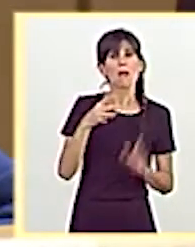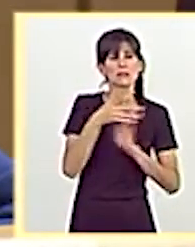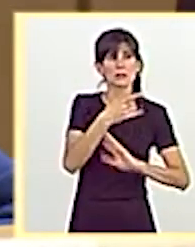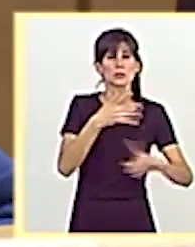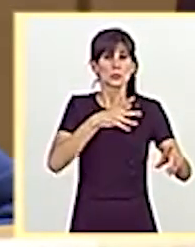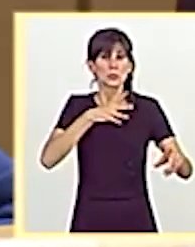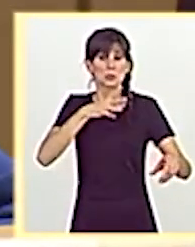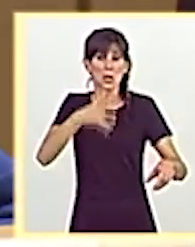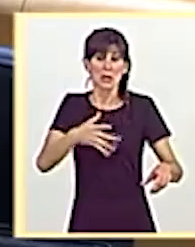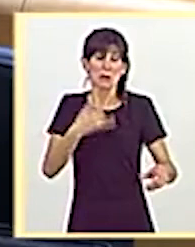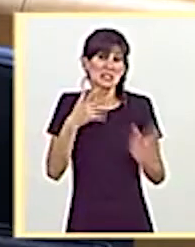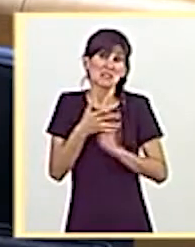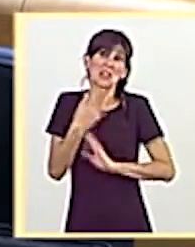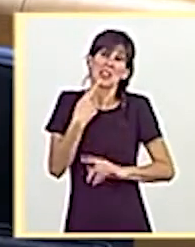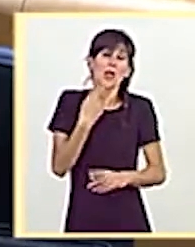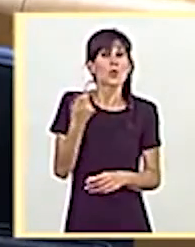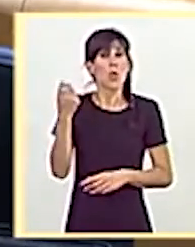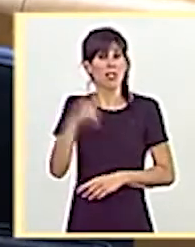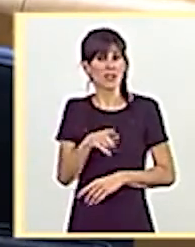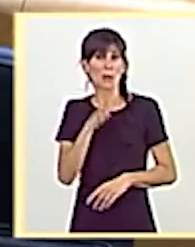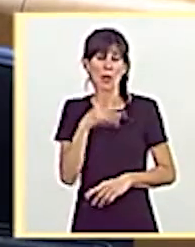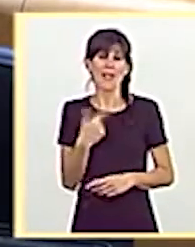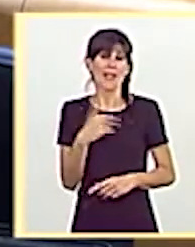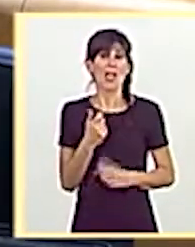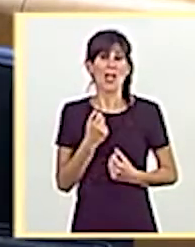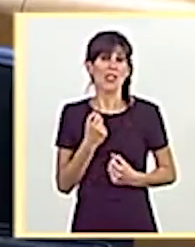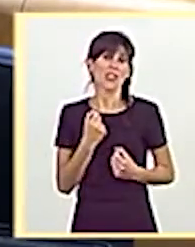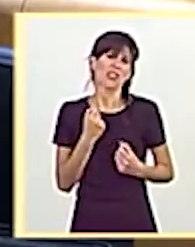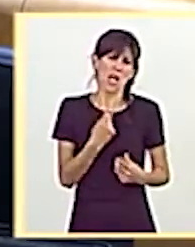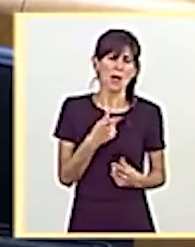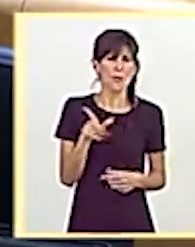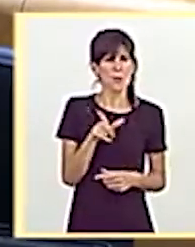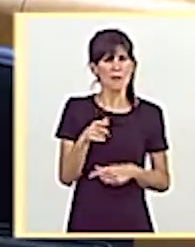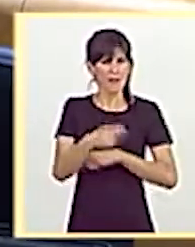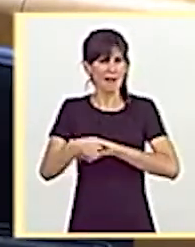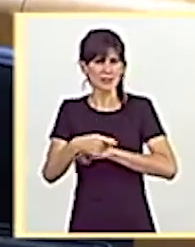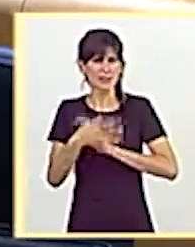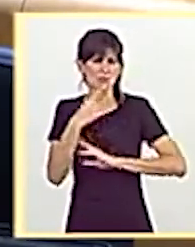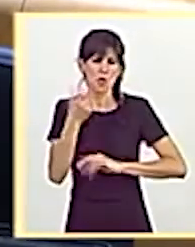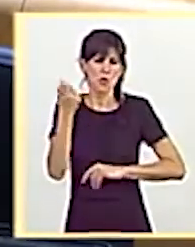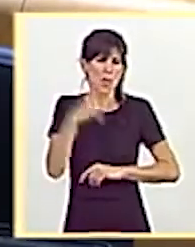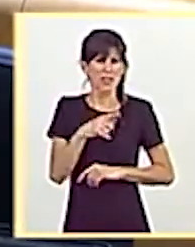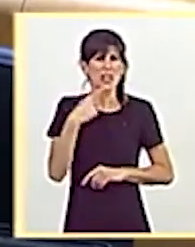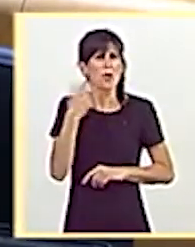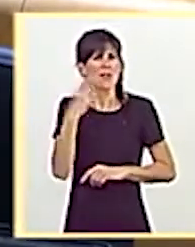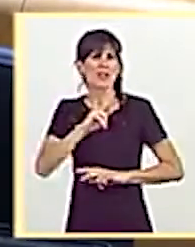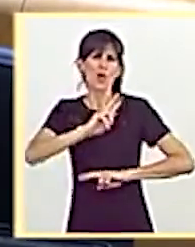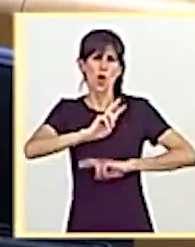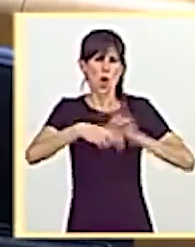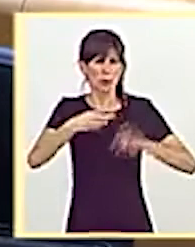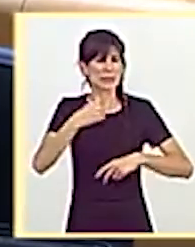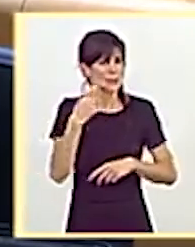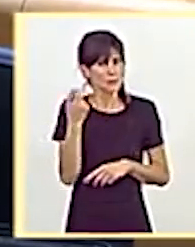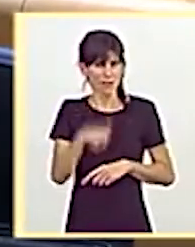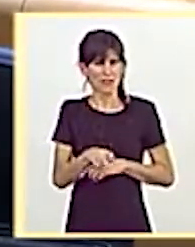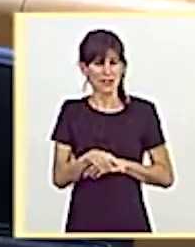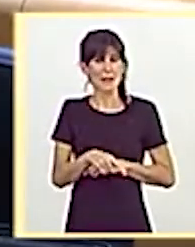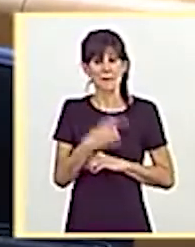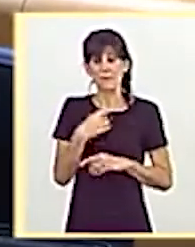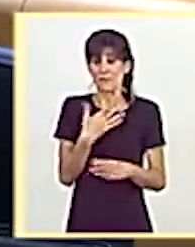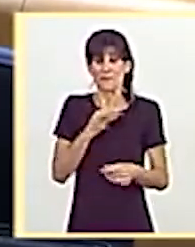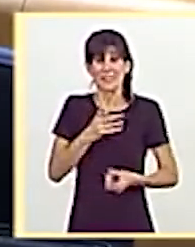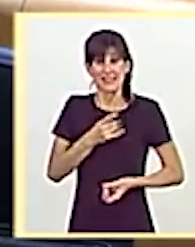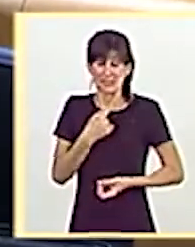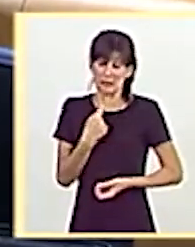la razón y es que ya no hacía falta porque se garantizaba el abastecimiento sin hacer o acometer esa obra. Yo lo que le puedo decir, porque,